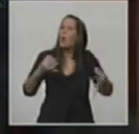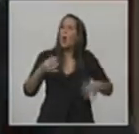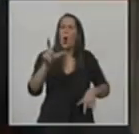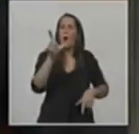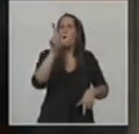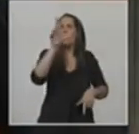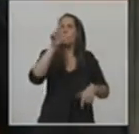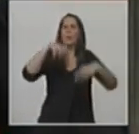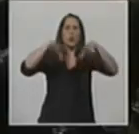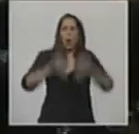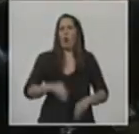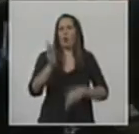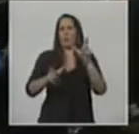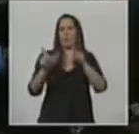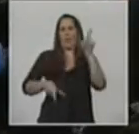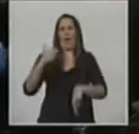realidad.